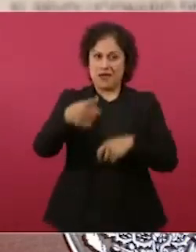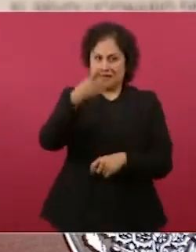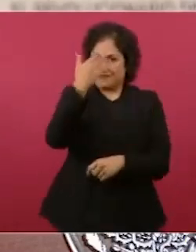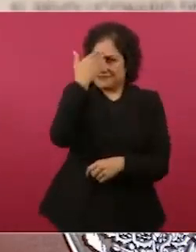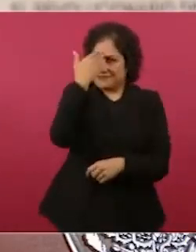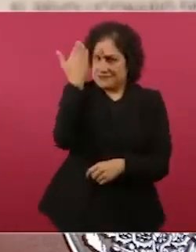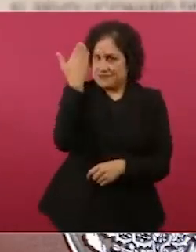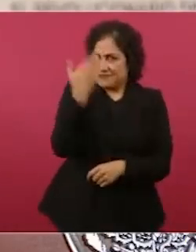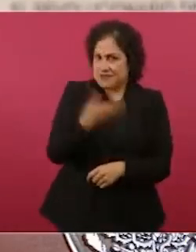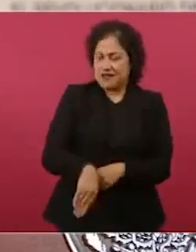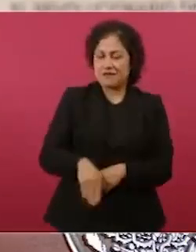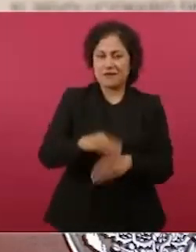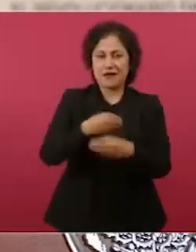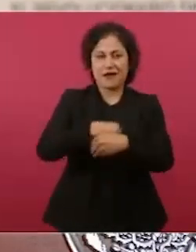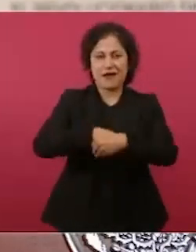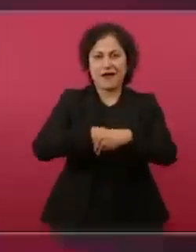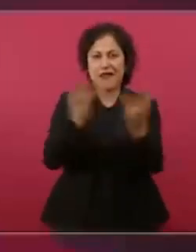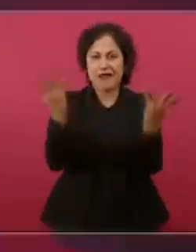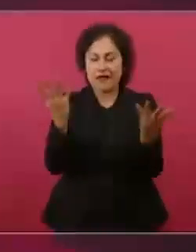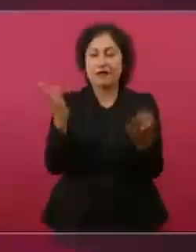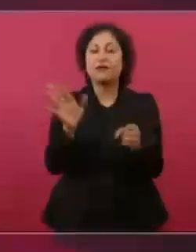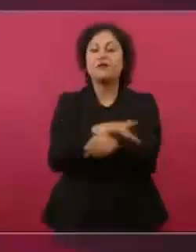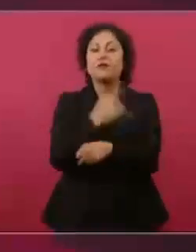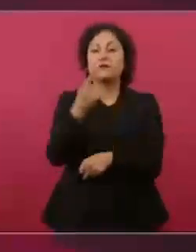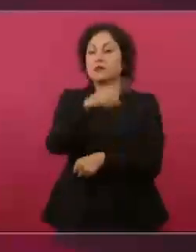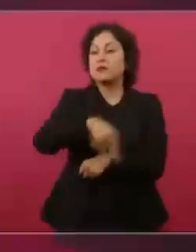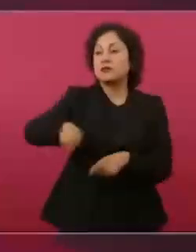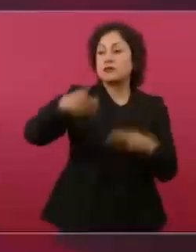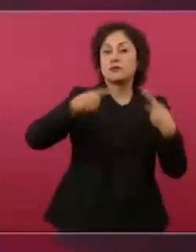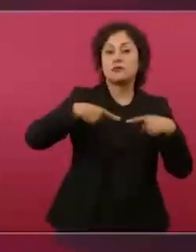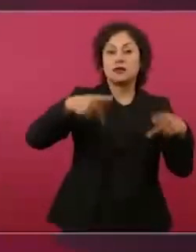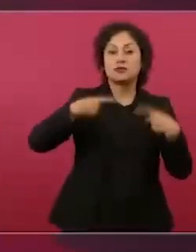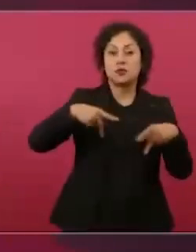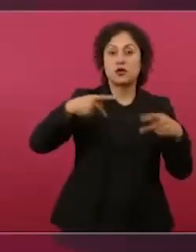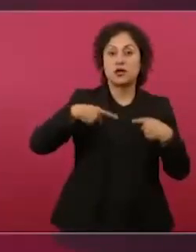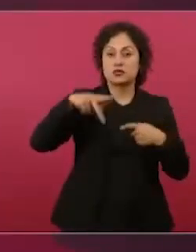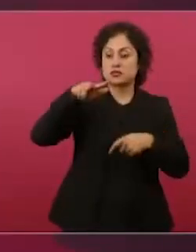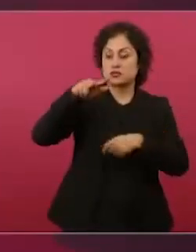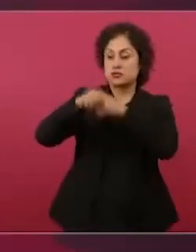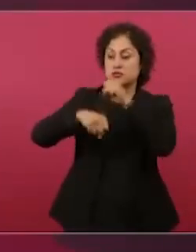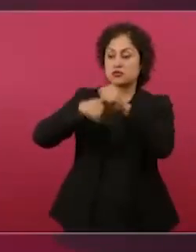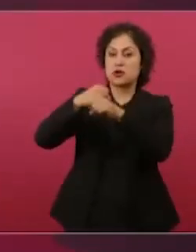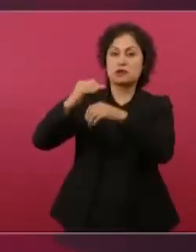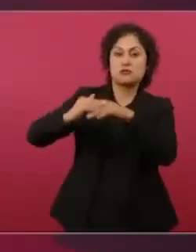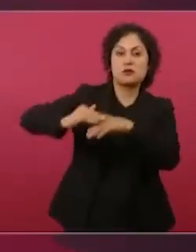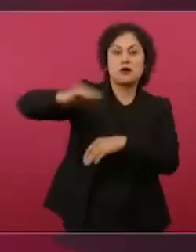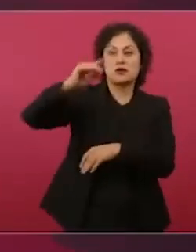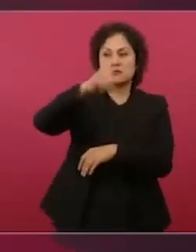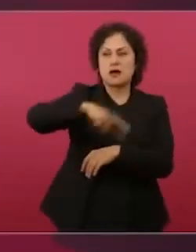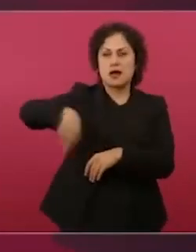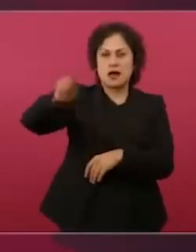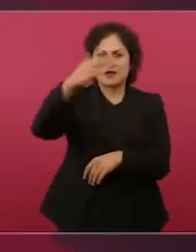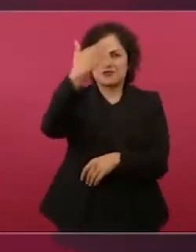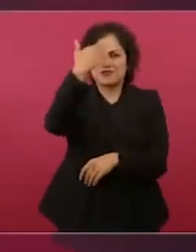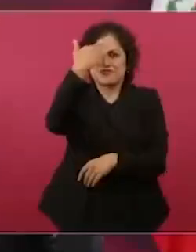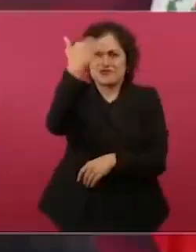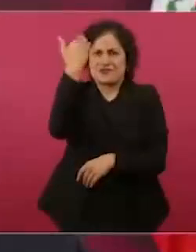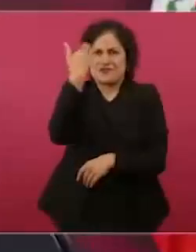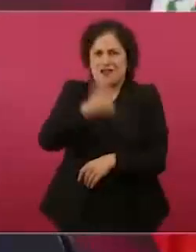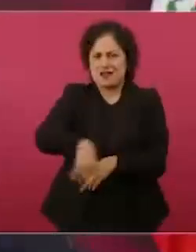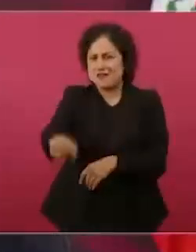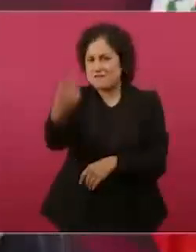Si son mayores de edad y están muy conscientes de quién sí puede